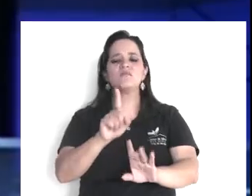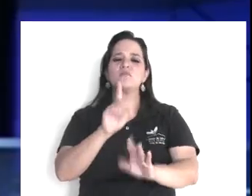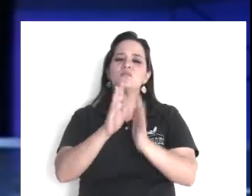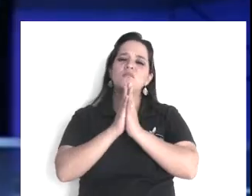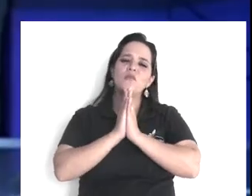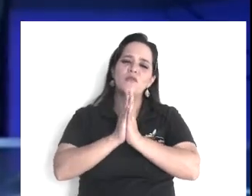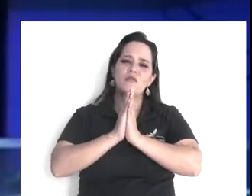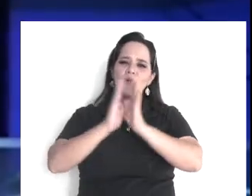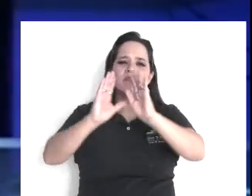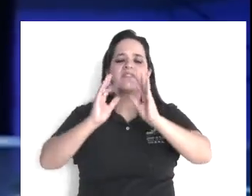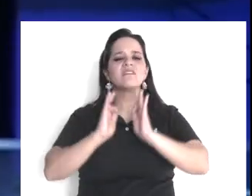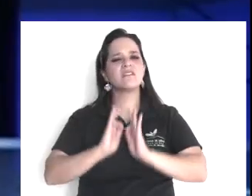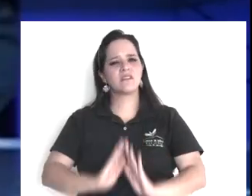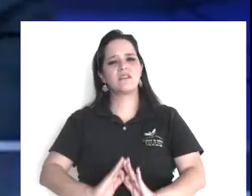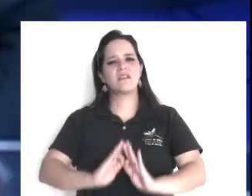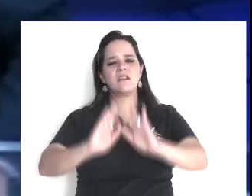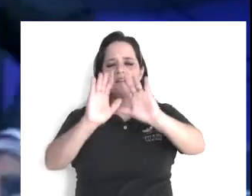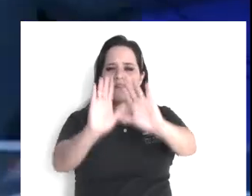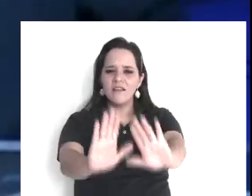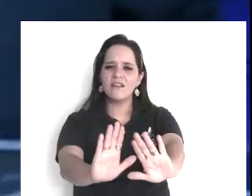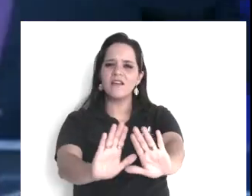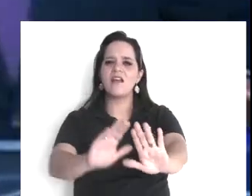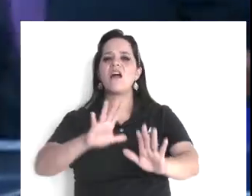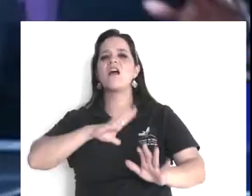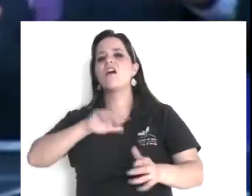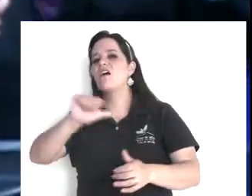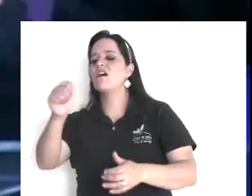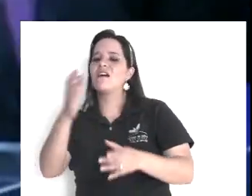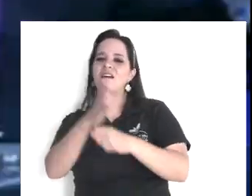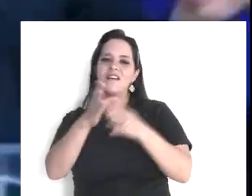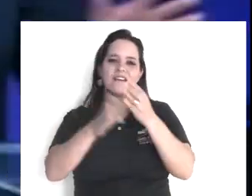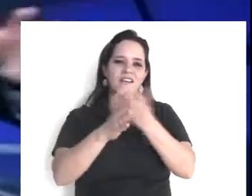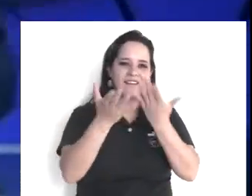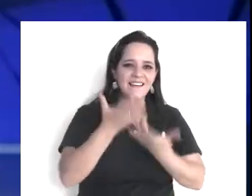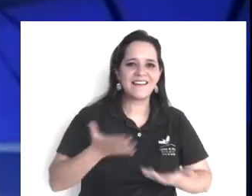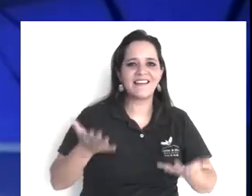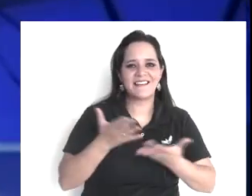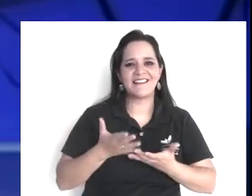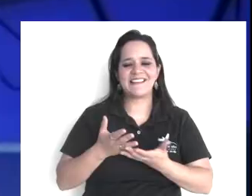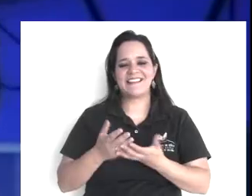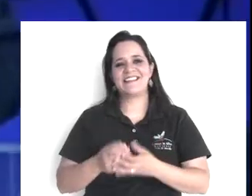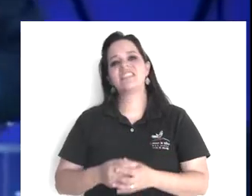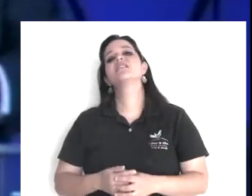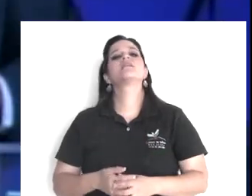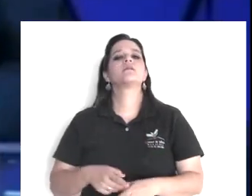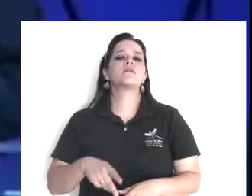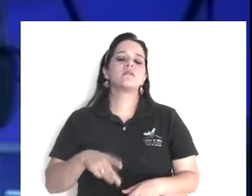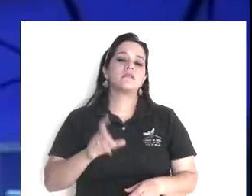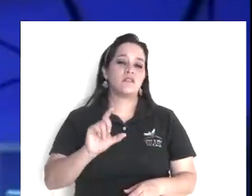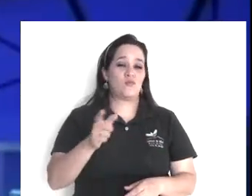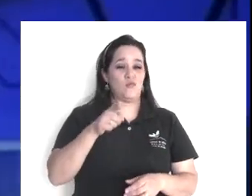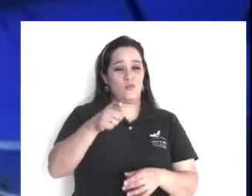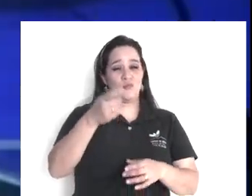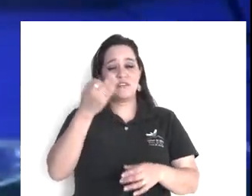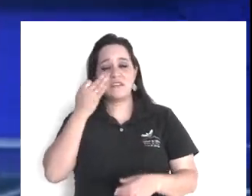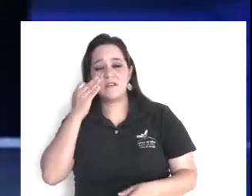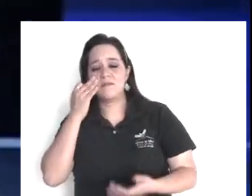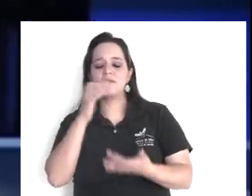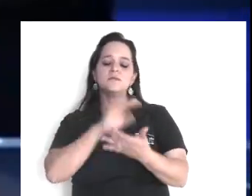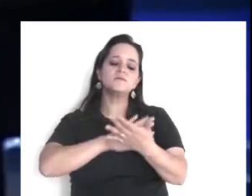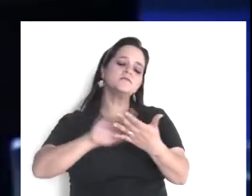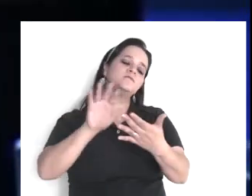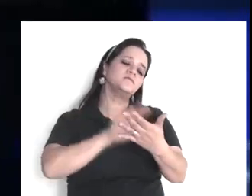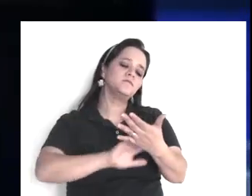ya llévela a buen puerto, para que no ande navegando por ahí, porque si usted navega, y usted busca,